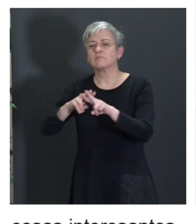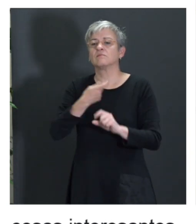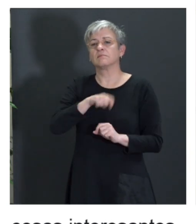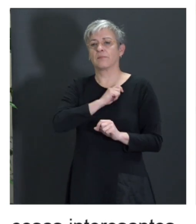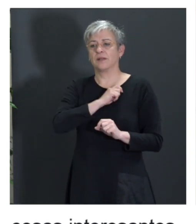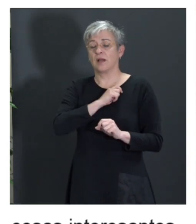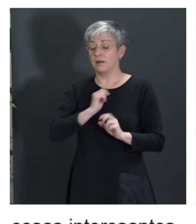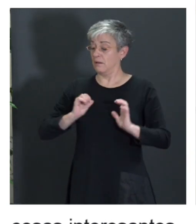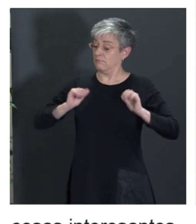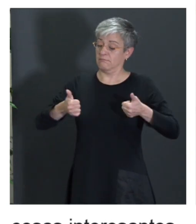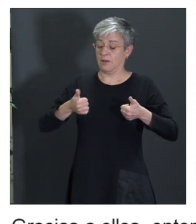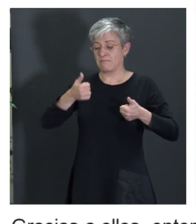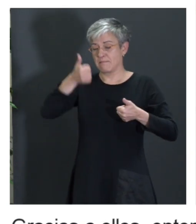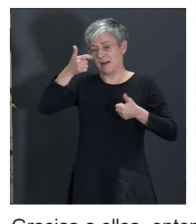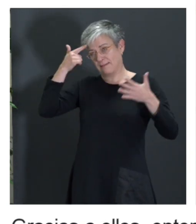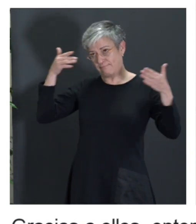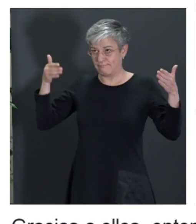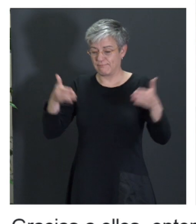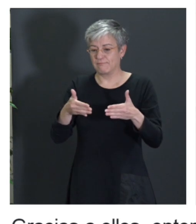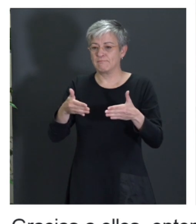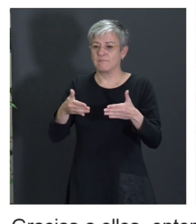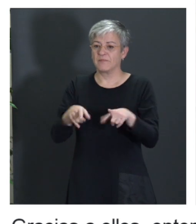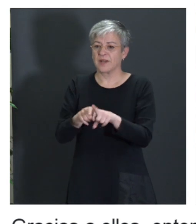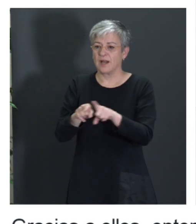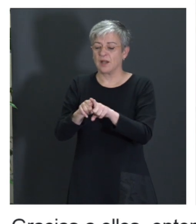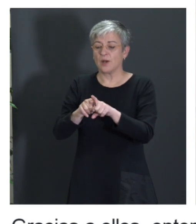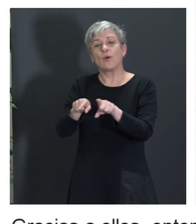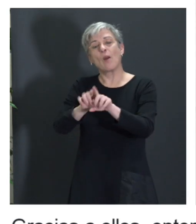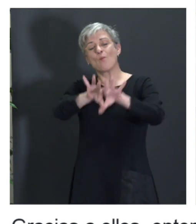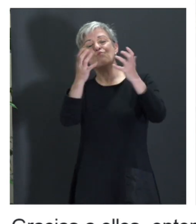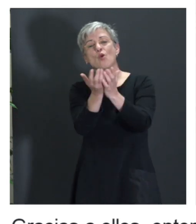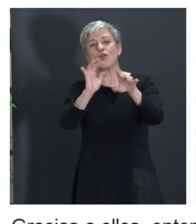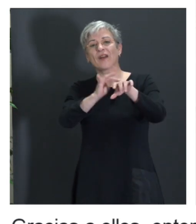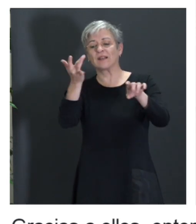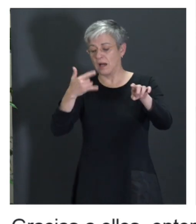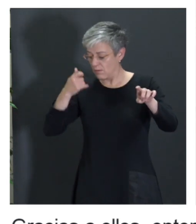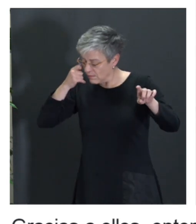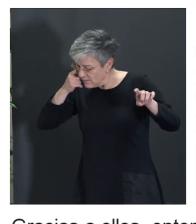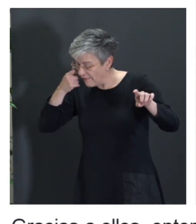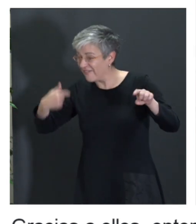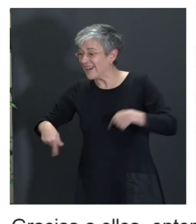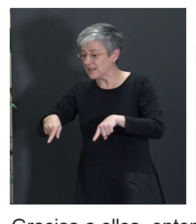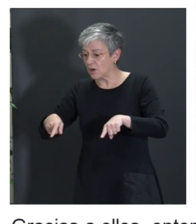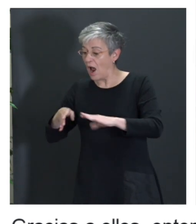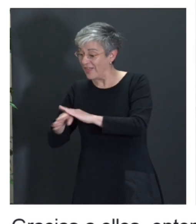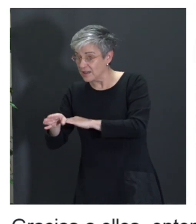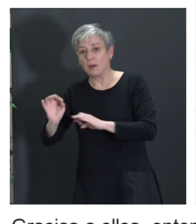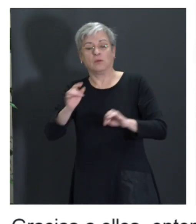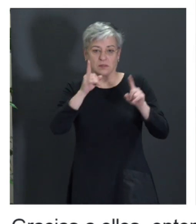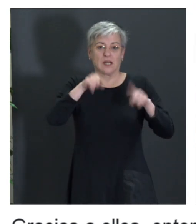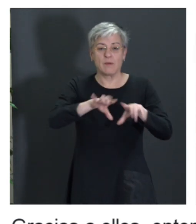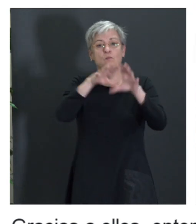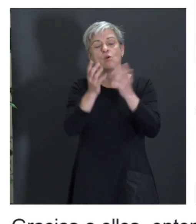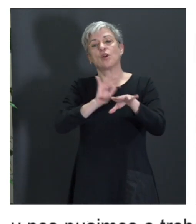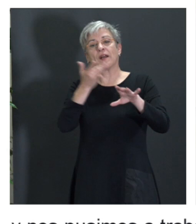bueno, nos pusimos a trabajar más en ello, en hacer el mundo digital, igual que está el mundo físico, el mundo digital, pues accesible a todas las personas.